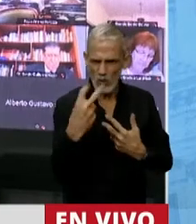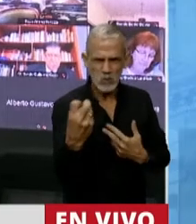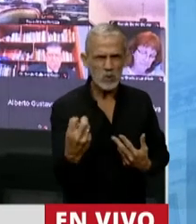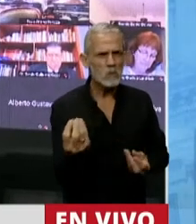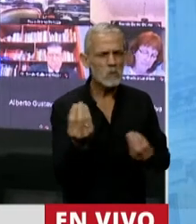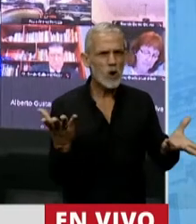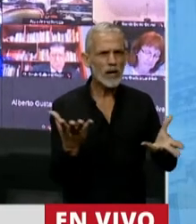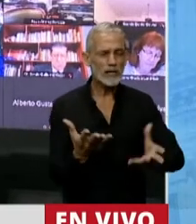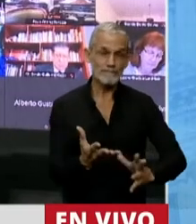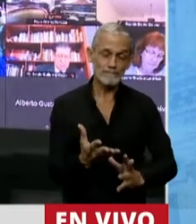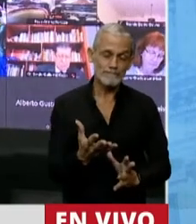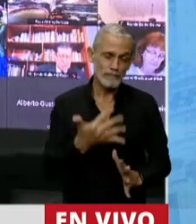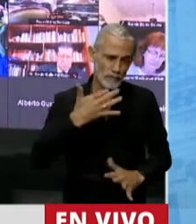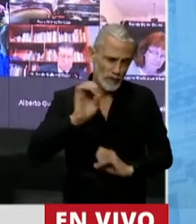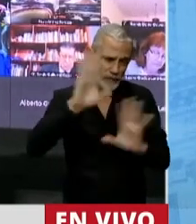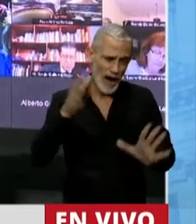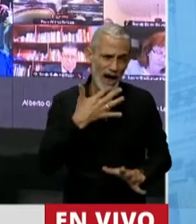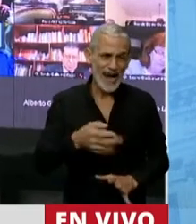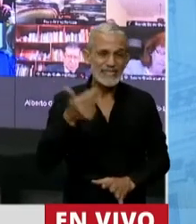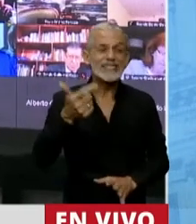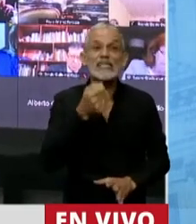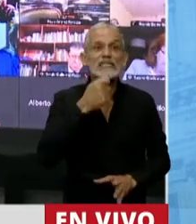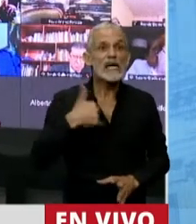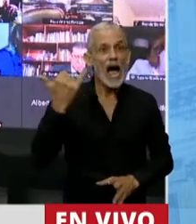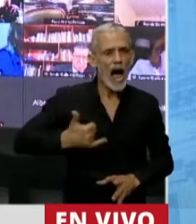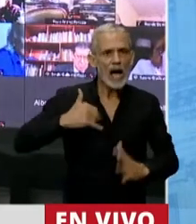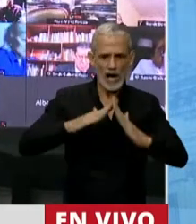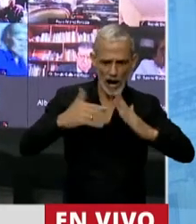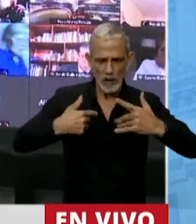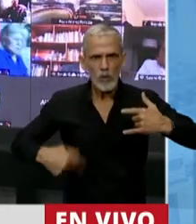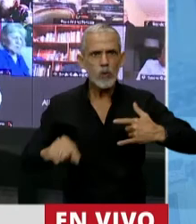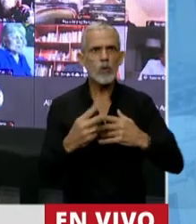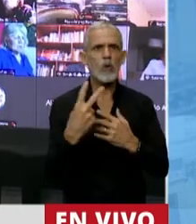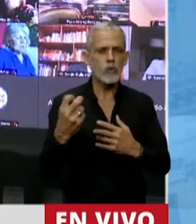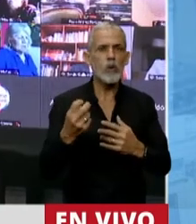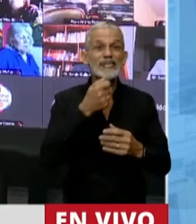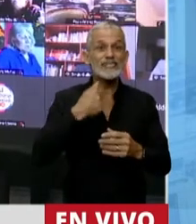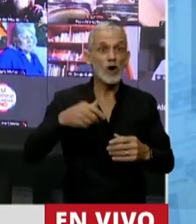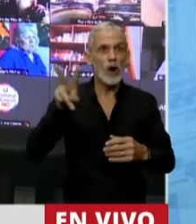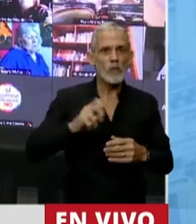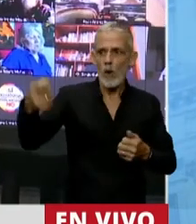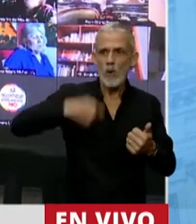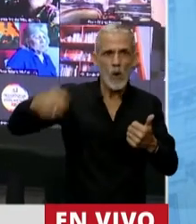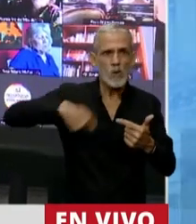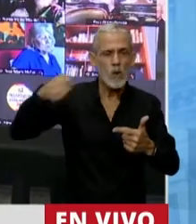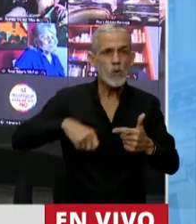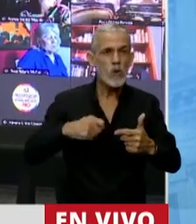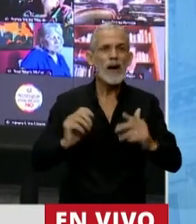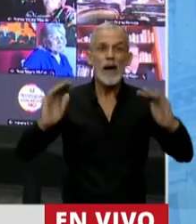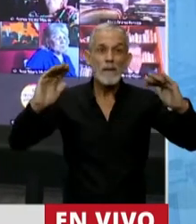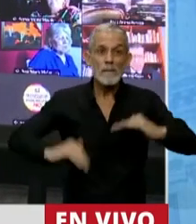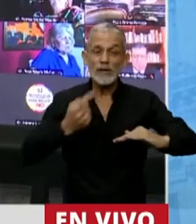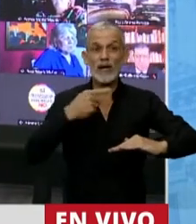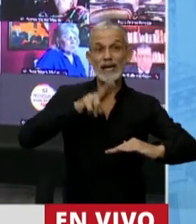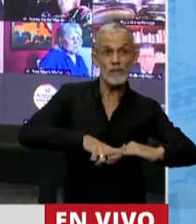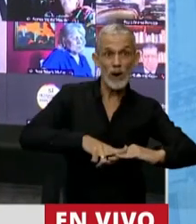muy fácil de entender, si los bienes grabados tienen una renta y esa renta es inferior al